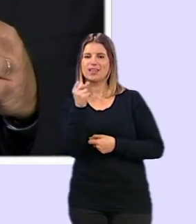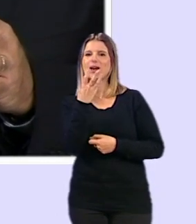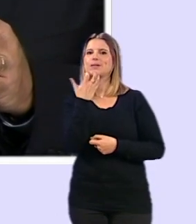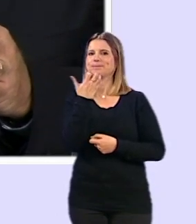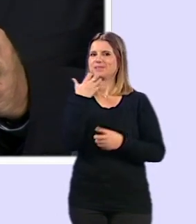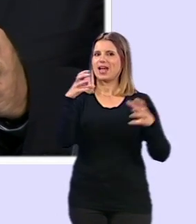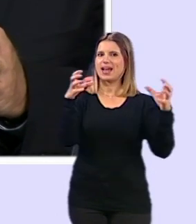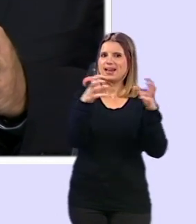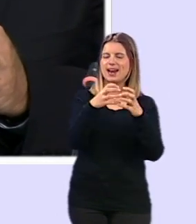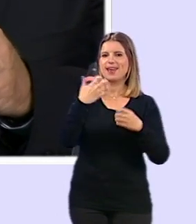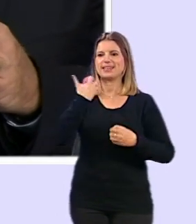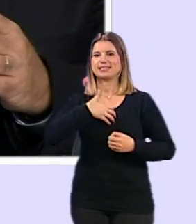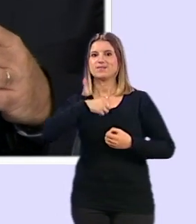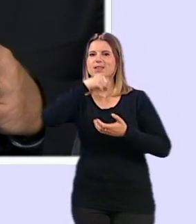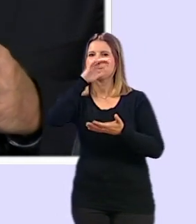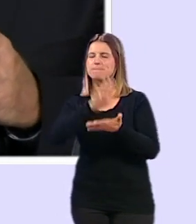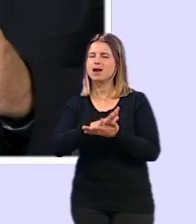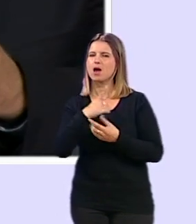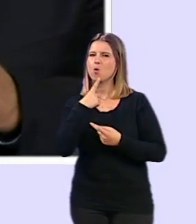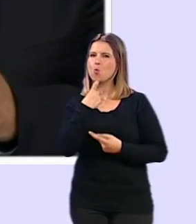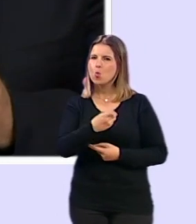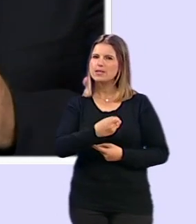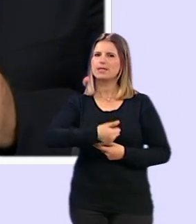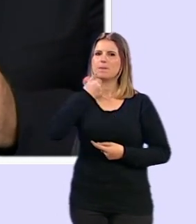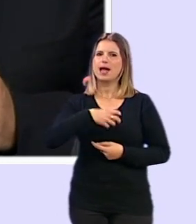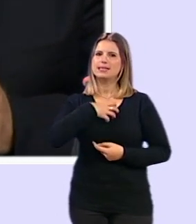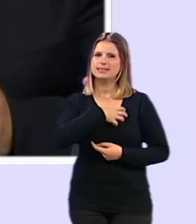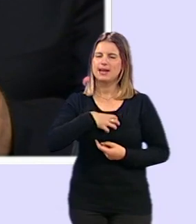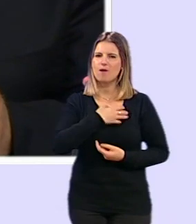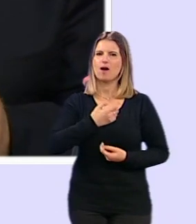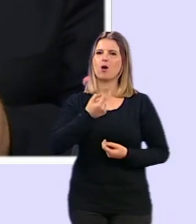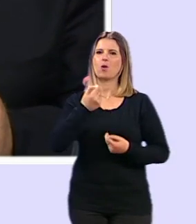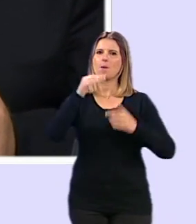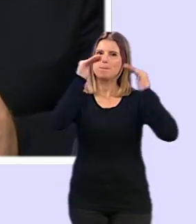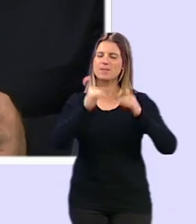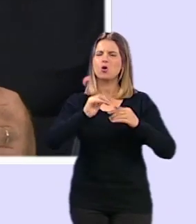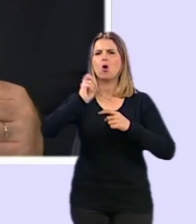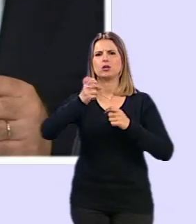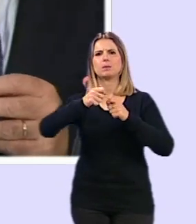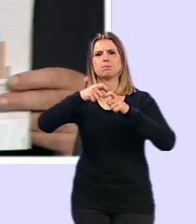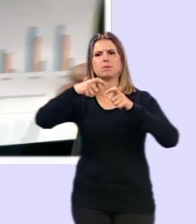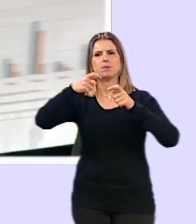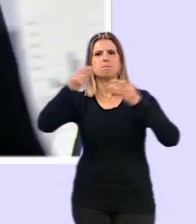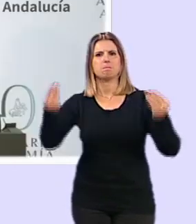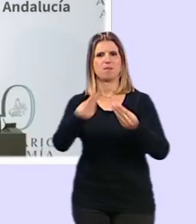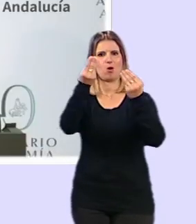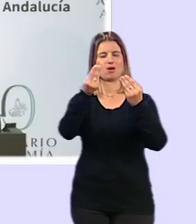Granada o Sevilla o Málaga, le cuesta más trabajo y otras van progresando más adecuadamente.